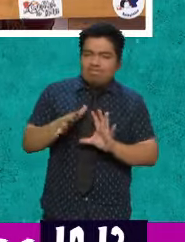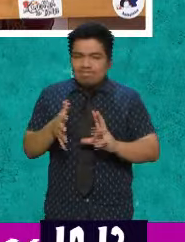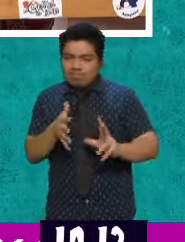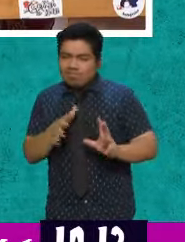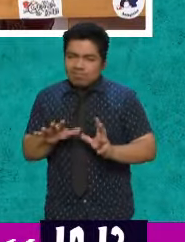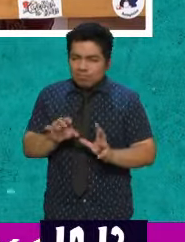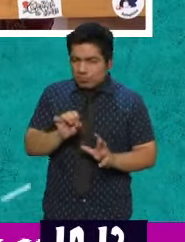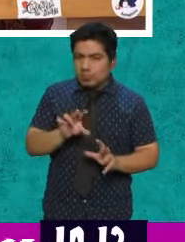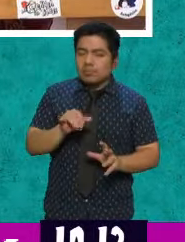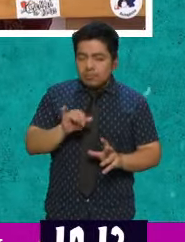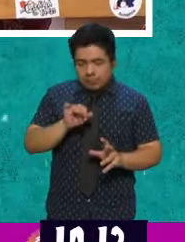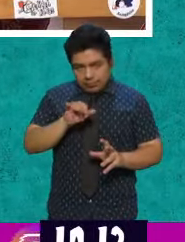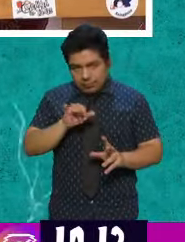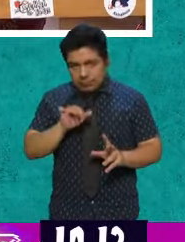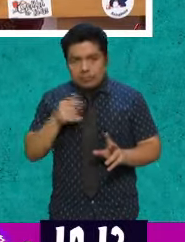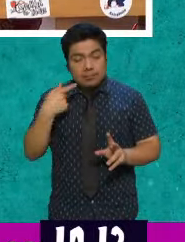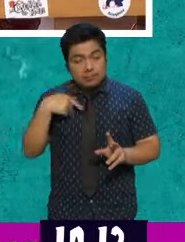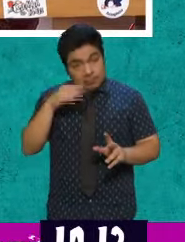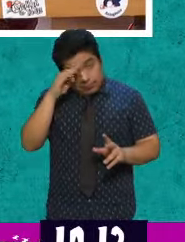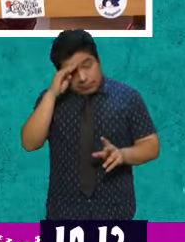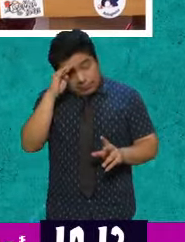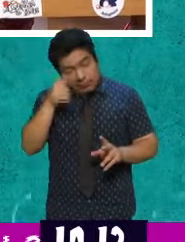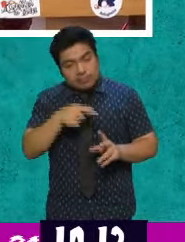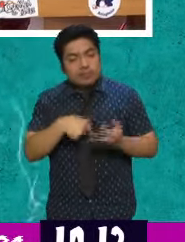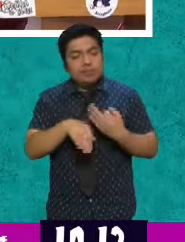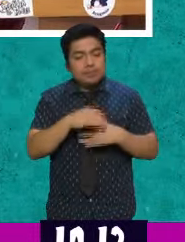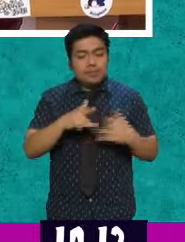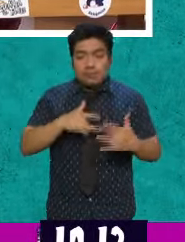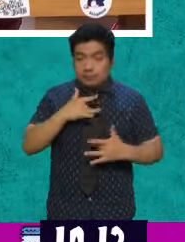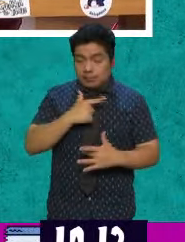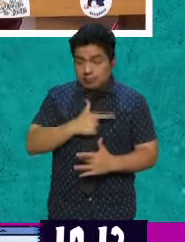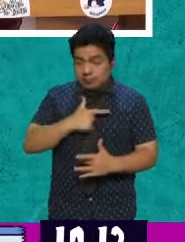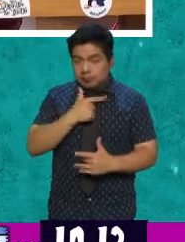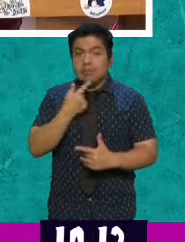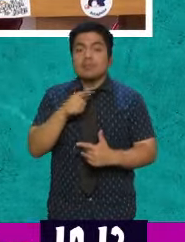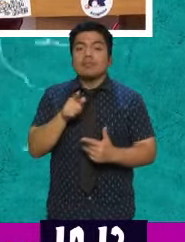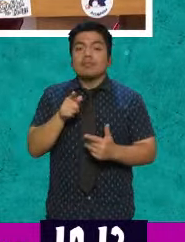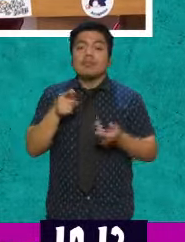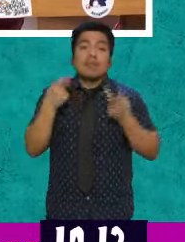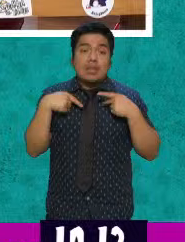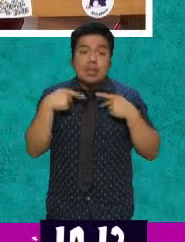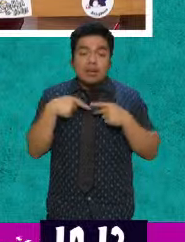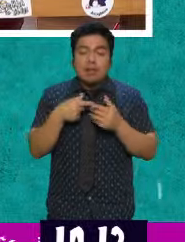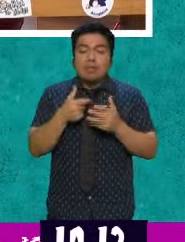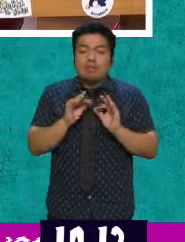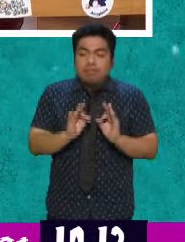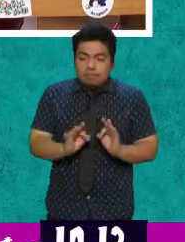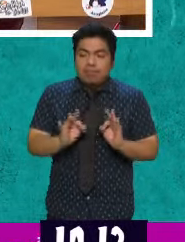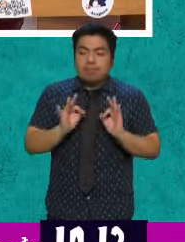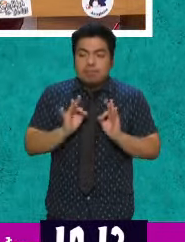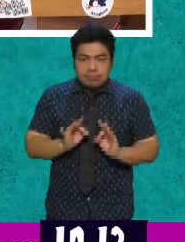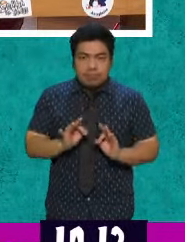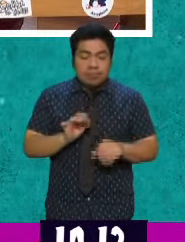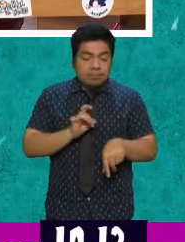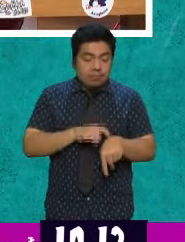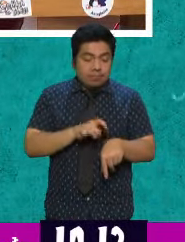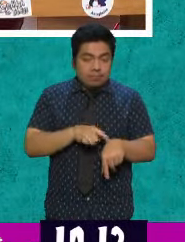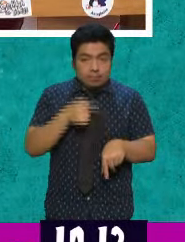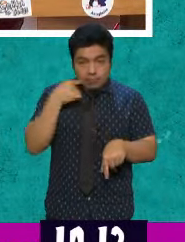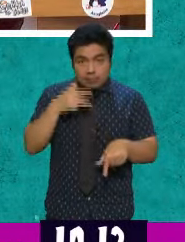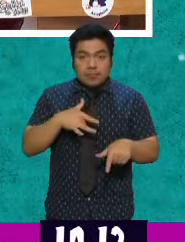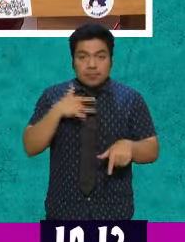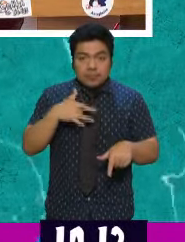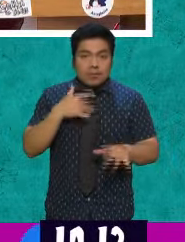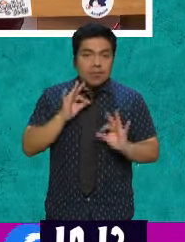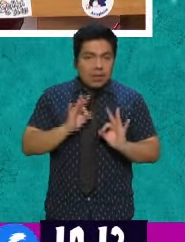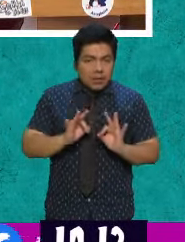Se encontró que sí, la idea en el papel es correcta. Pero la gente está acostumbrada a mantener el tiempo de placer o